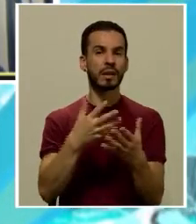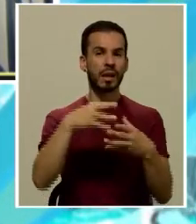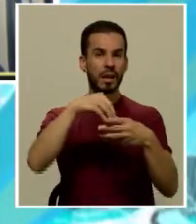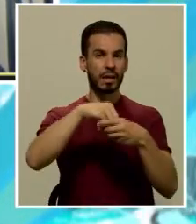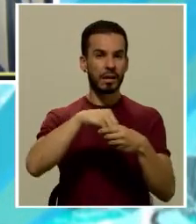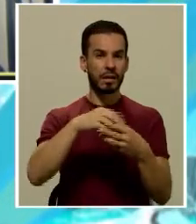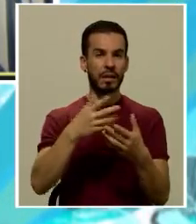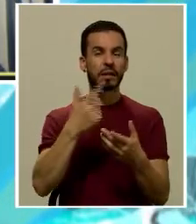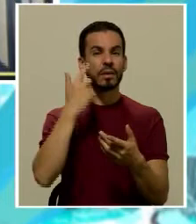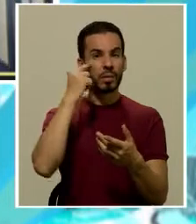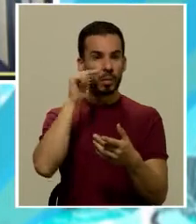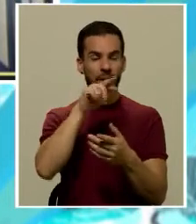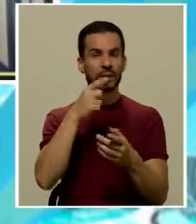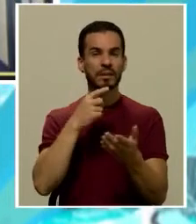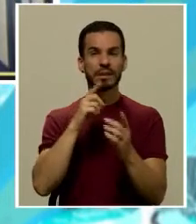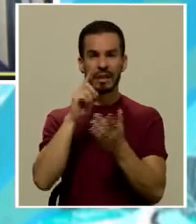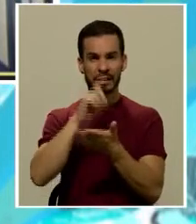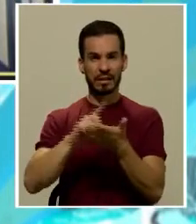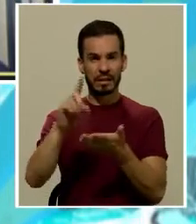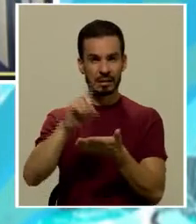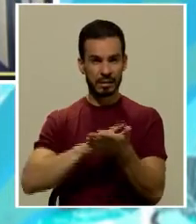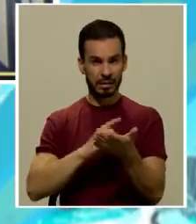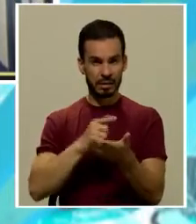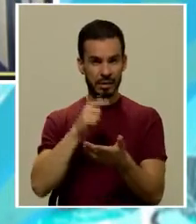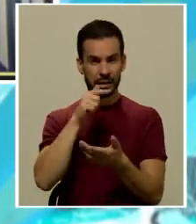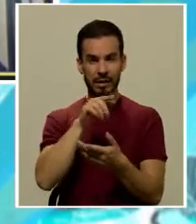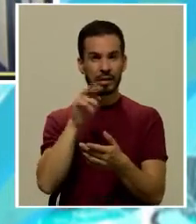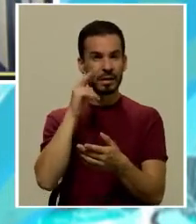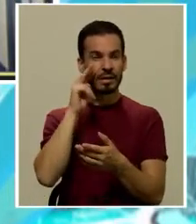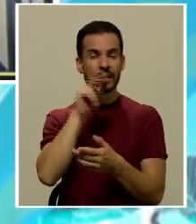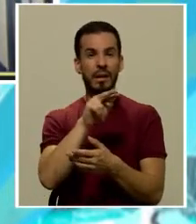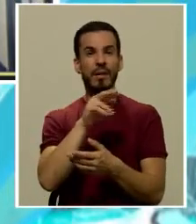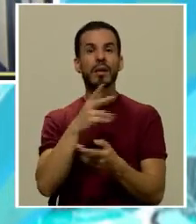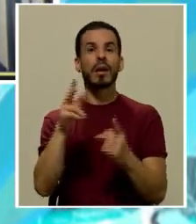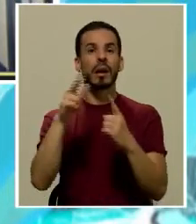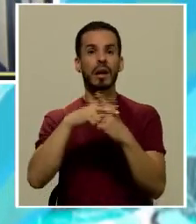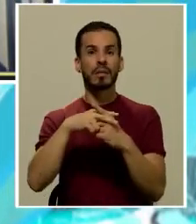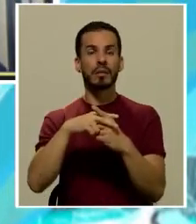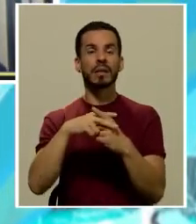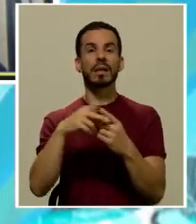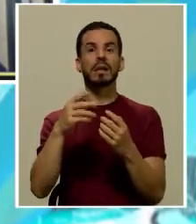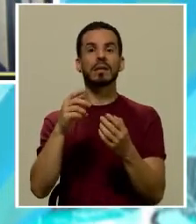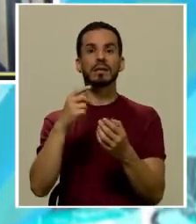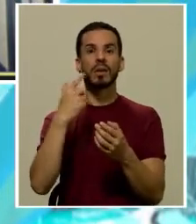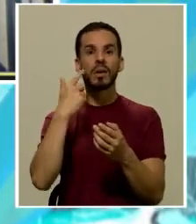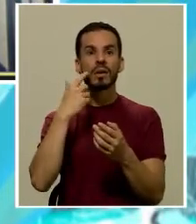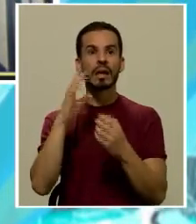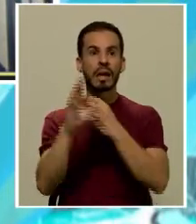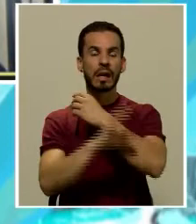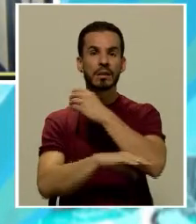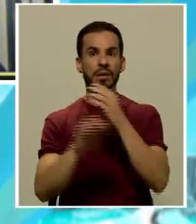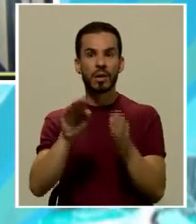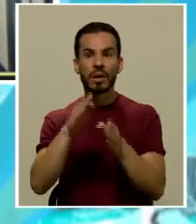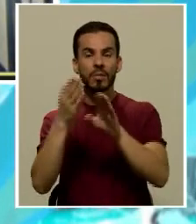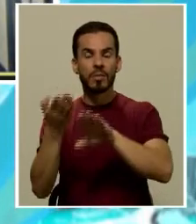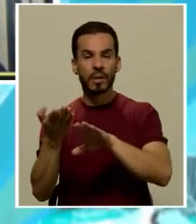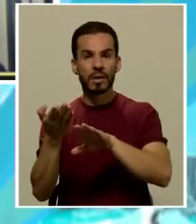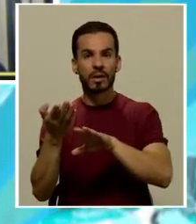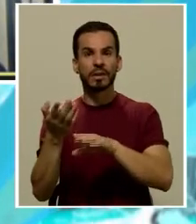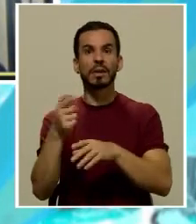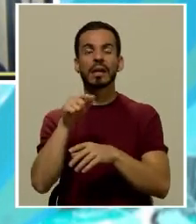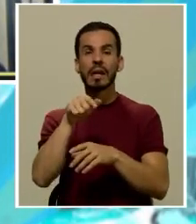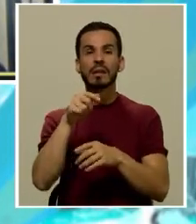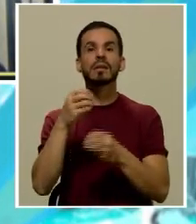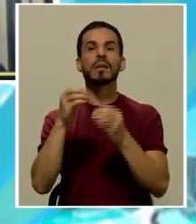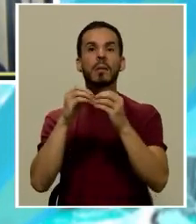eso a raíz de esa discriminación y cual se ve en relación con la aplicación de la pena de muerte bueno la aplicación de la pena de muerte